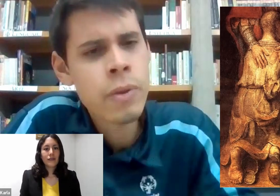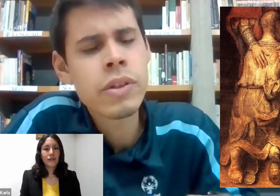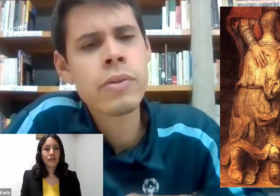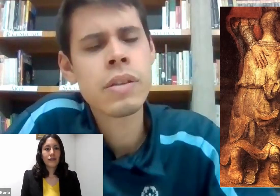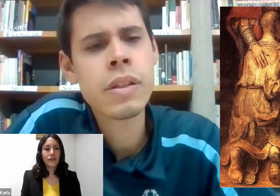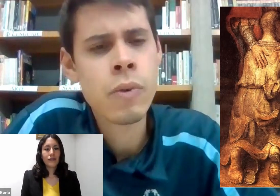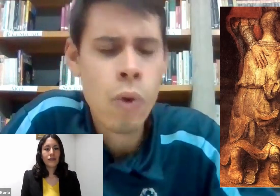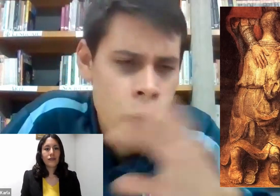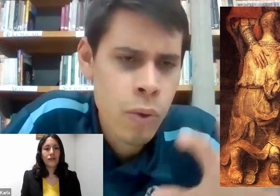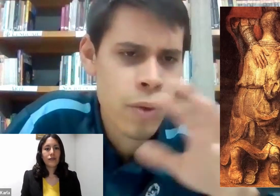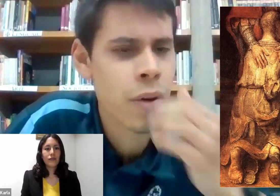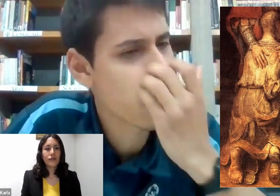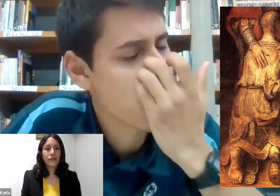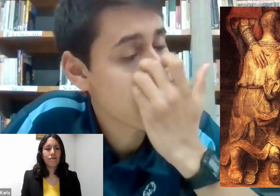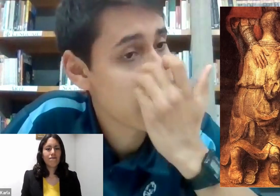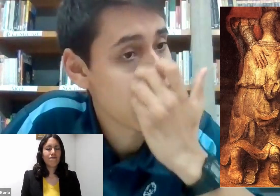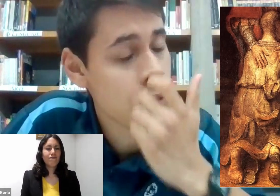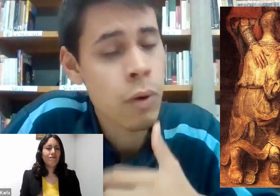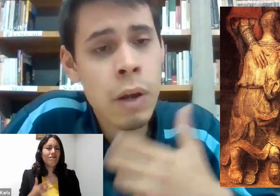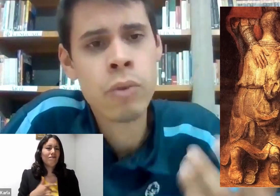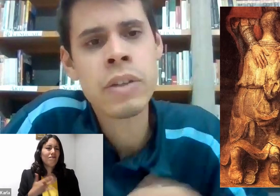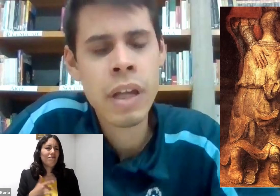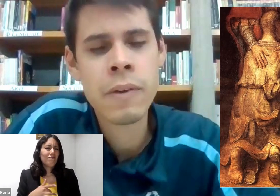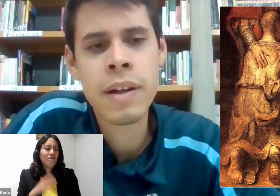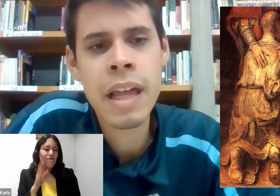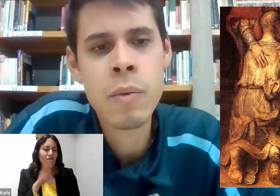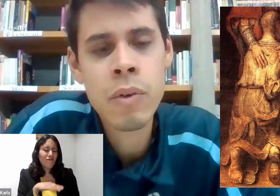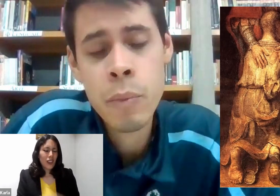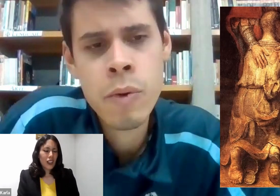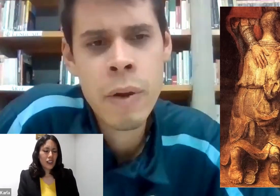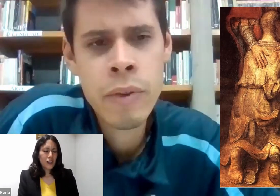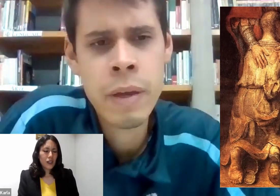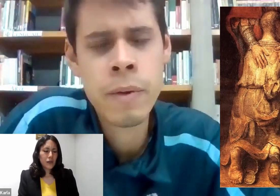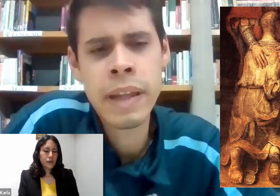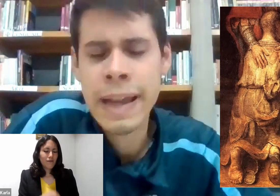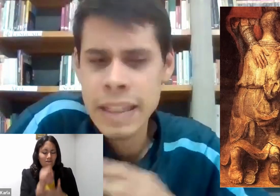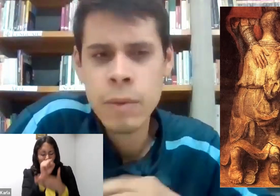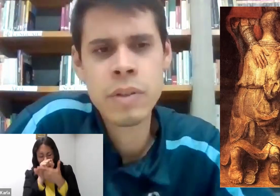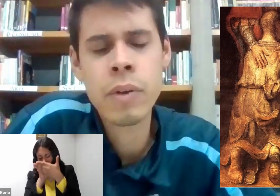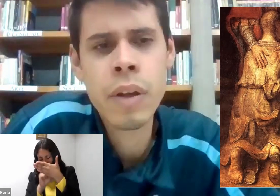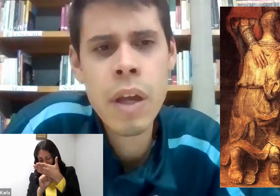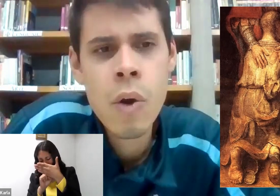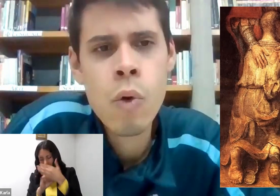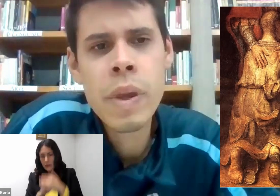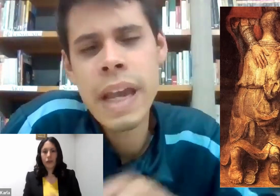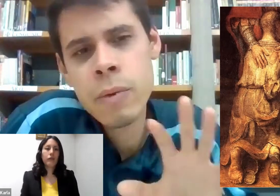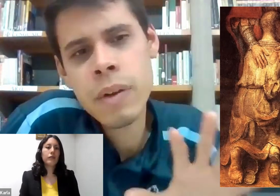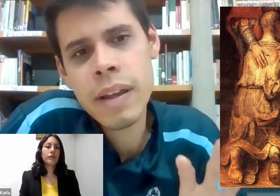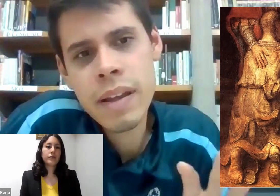Humillado en cierto sentido, no con la connotación que a veces le damos, le podemos dar hoy día, negativa, sino que